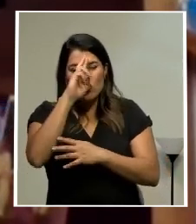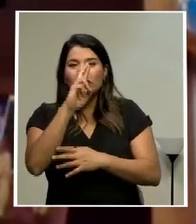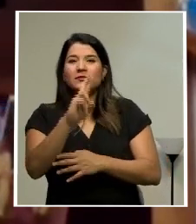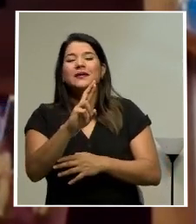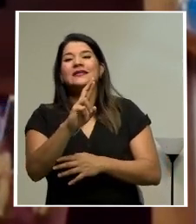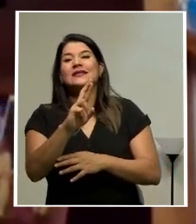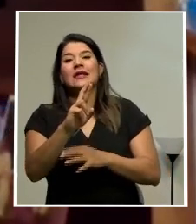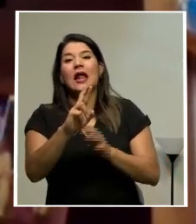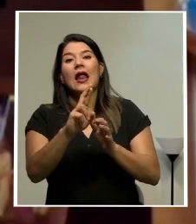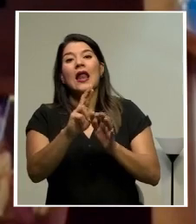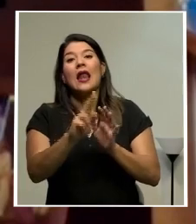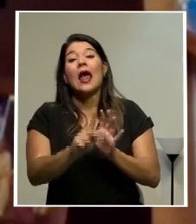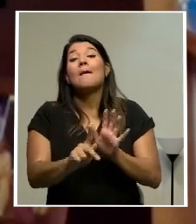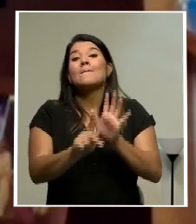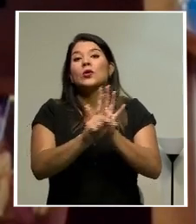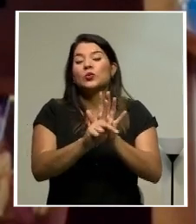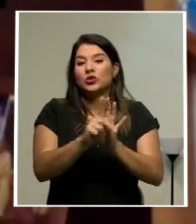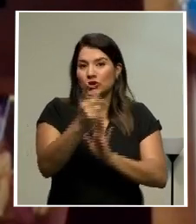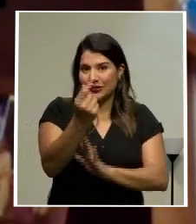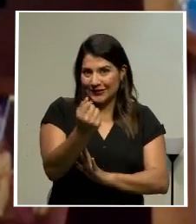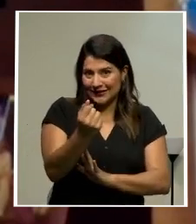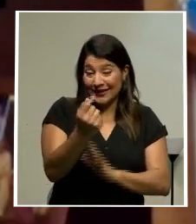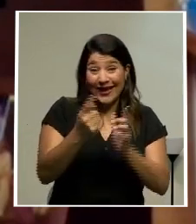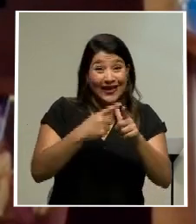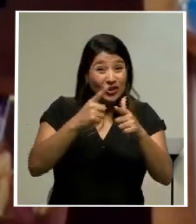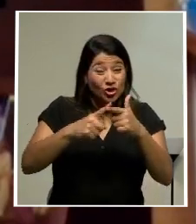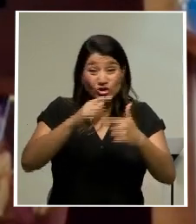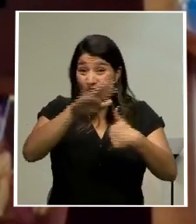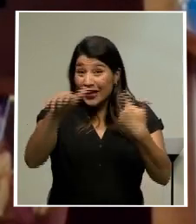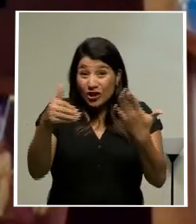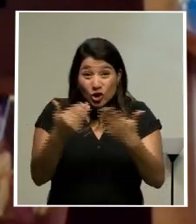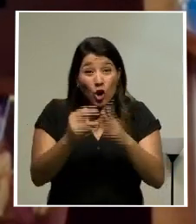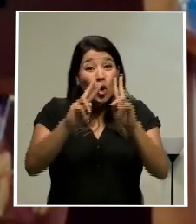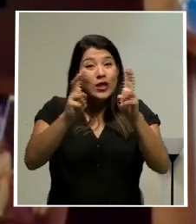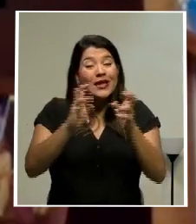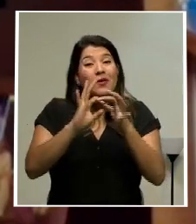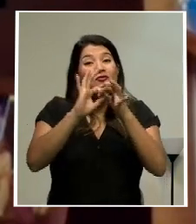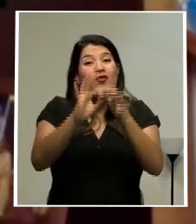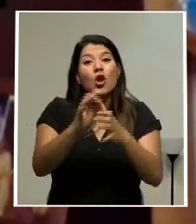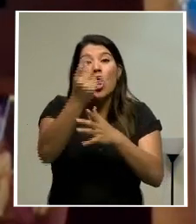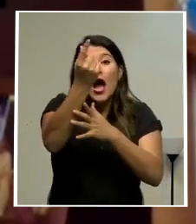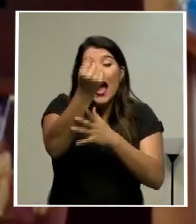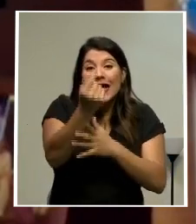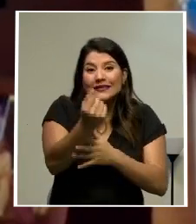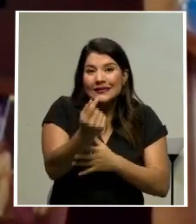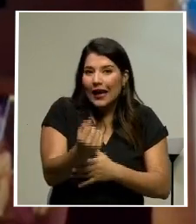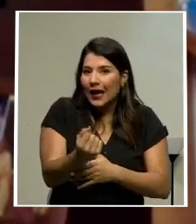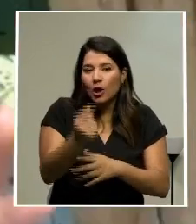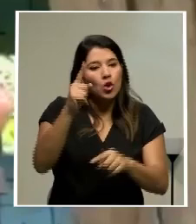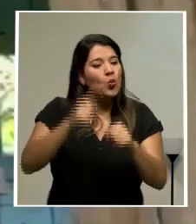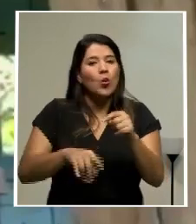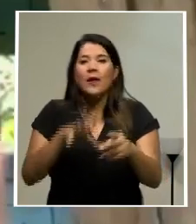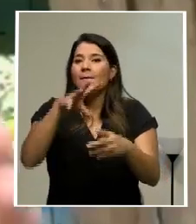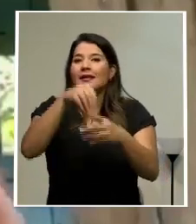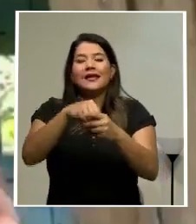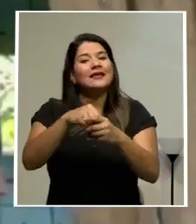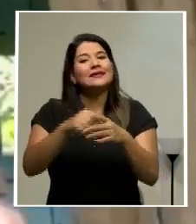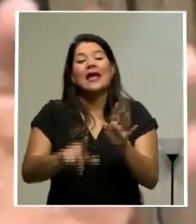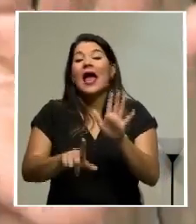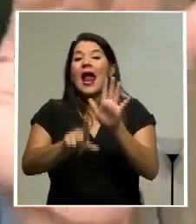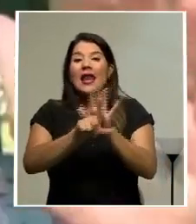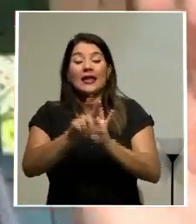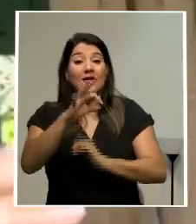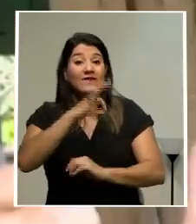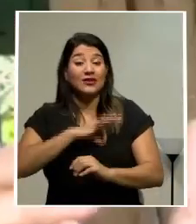salariales. Entonces toda la materia salarial queda excluida totalmente de las futuras convenciones colectivas. La sala